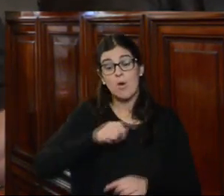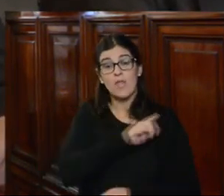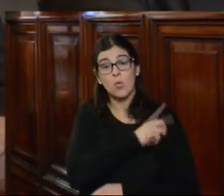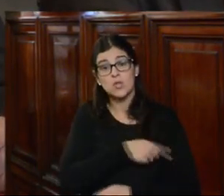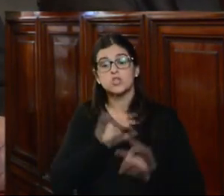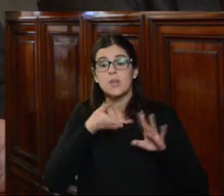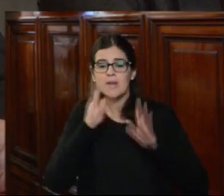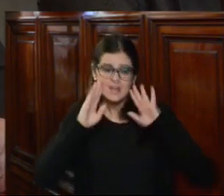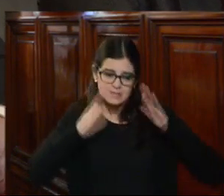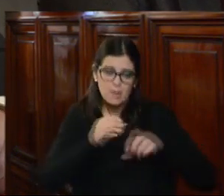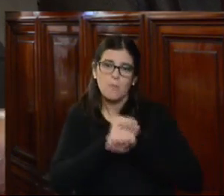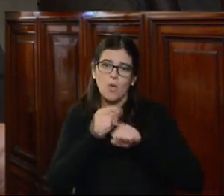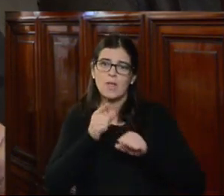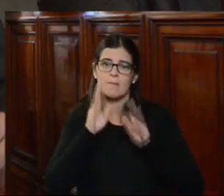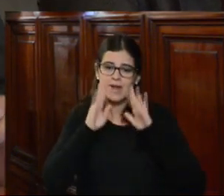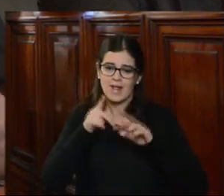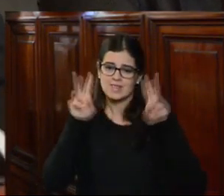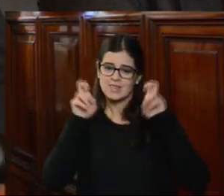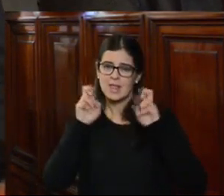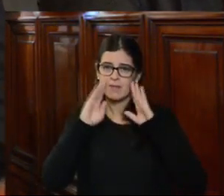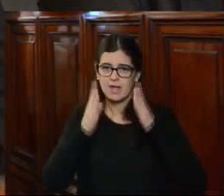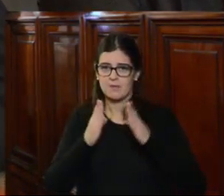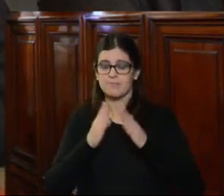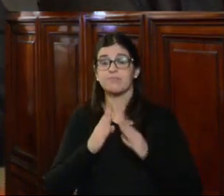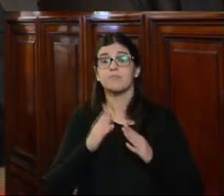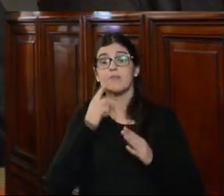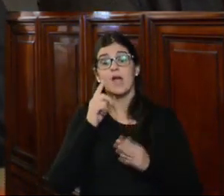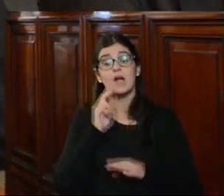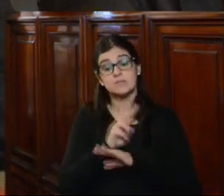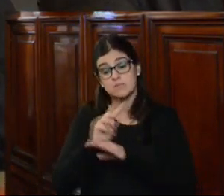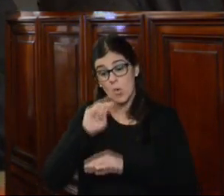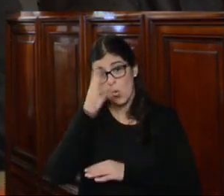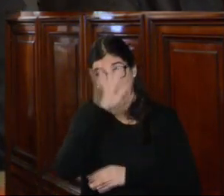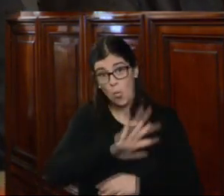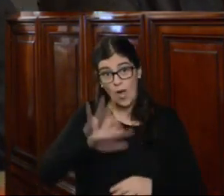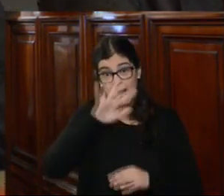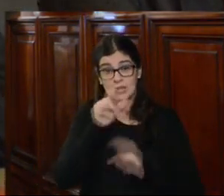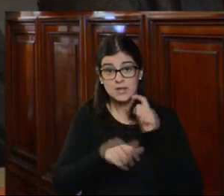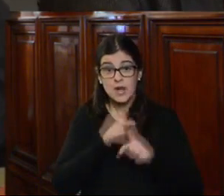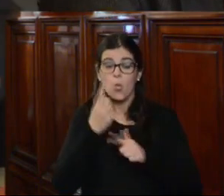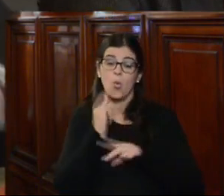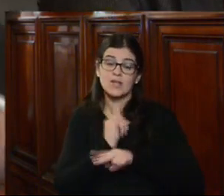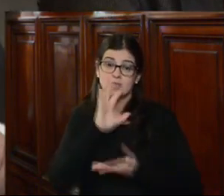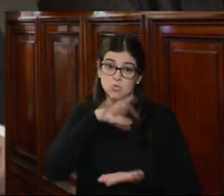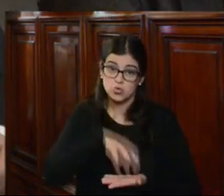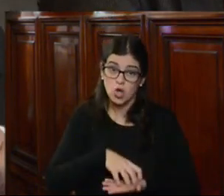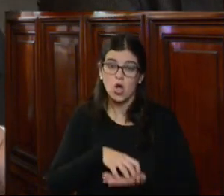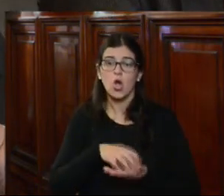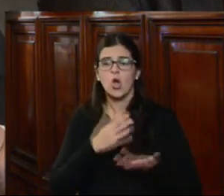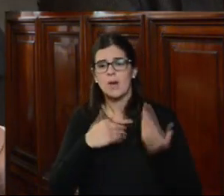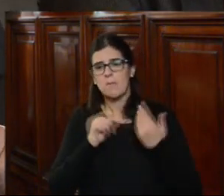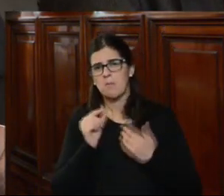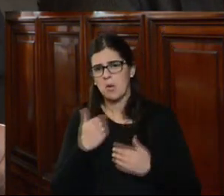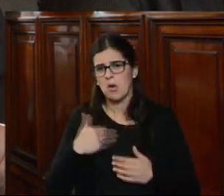competente para entender en estos temas. La Defensoría del Pueblo de Uruguay, señor Presidente, es una institución con poco más de